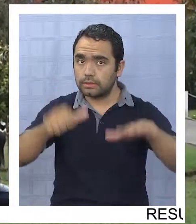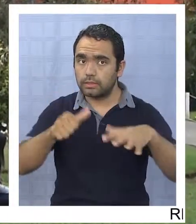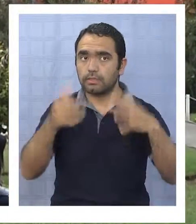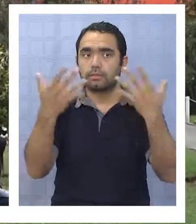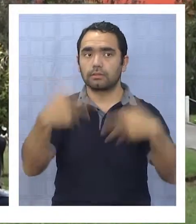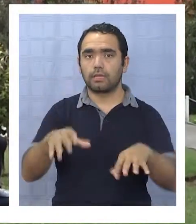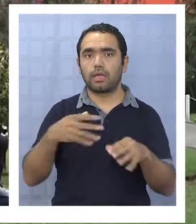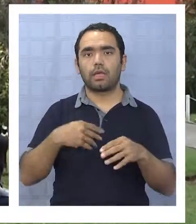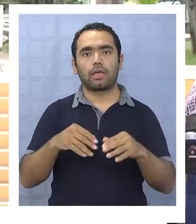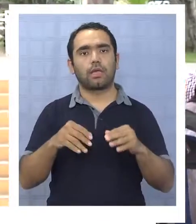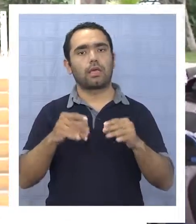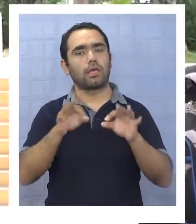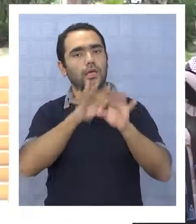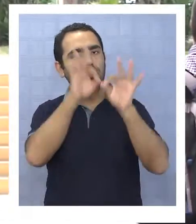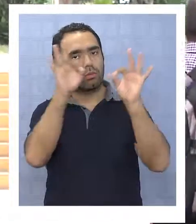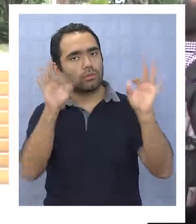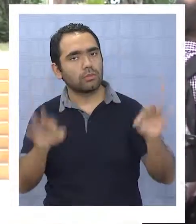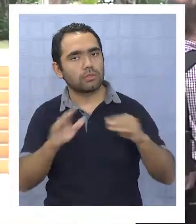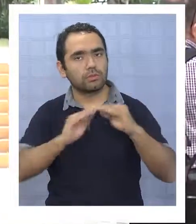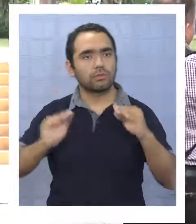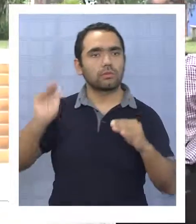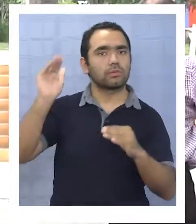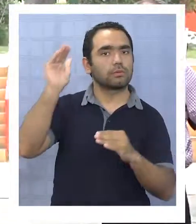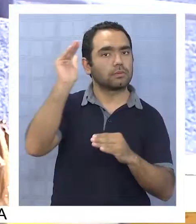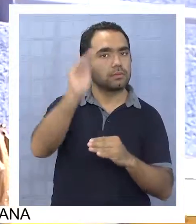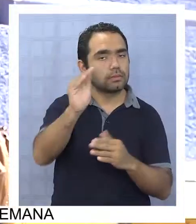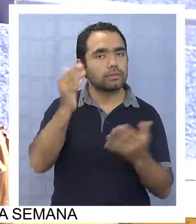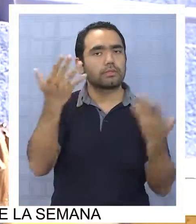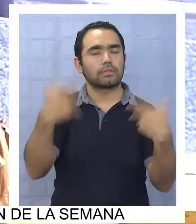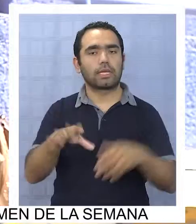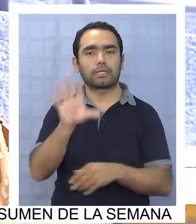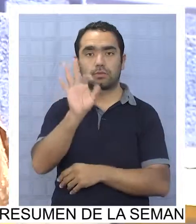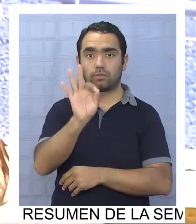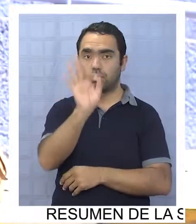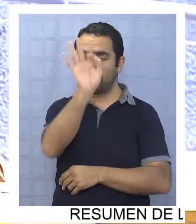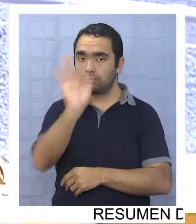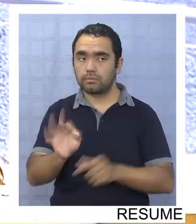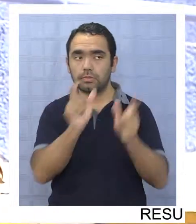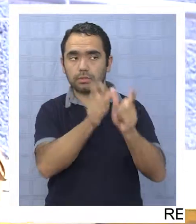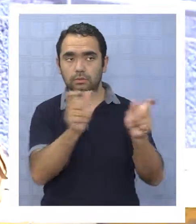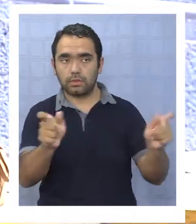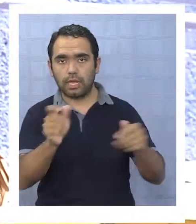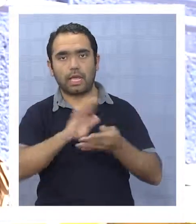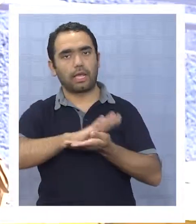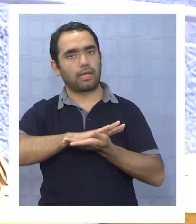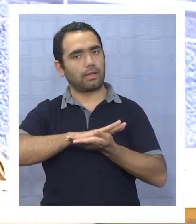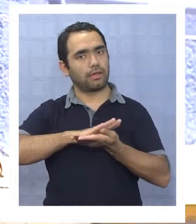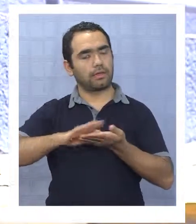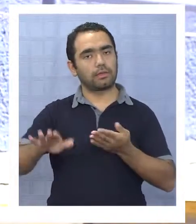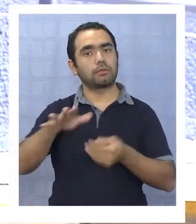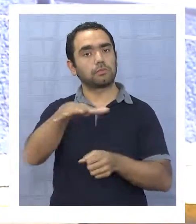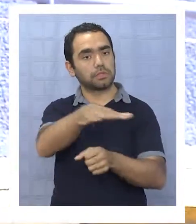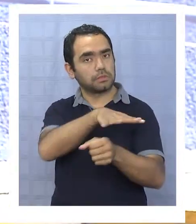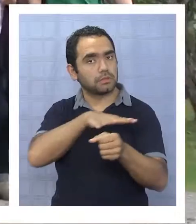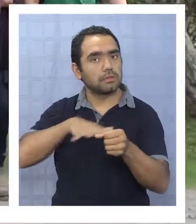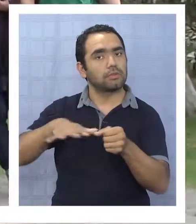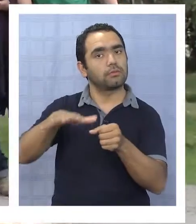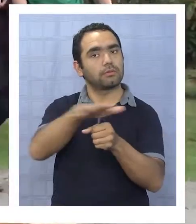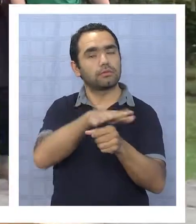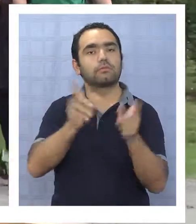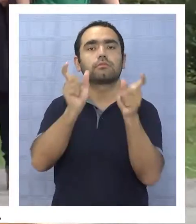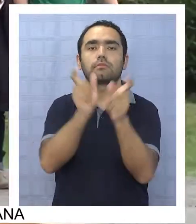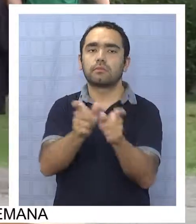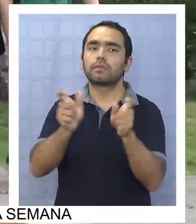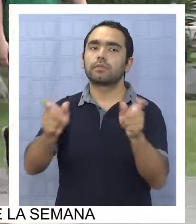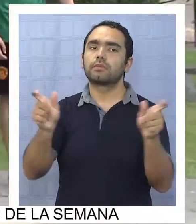parece indicar que la educación universitaria podría ser gratuita para el 50% de los estudiantes, situación que sin dudas no deja